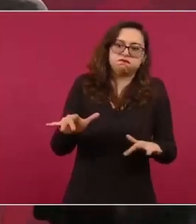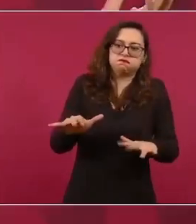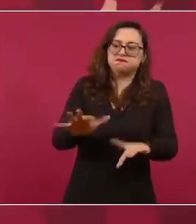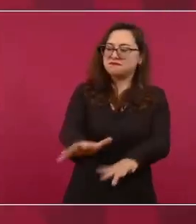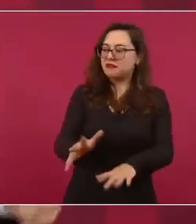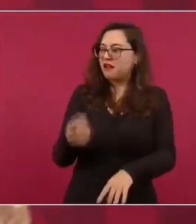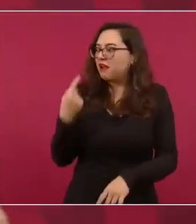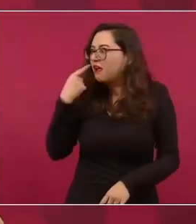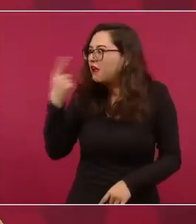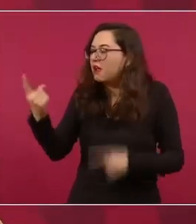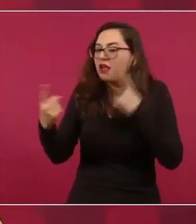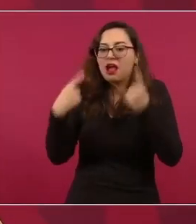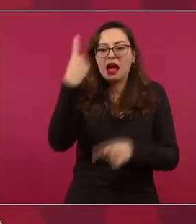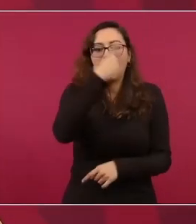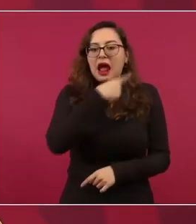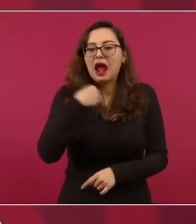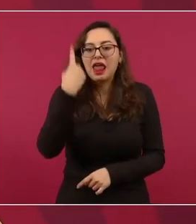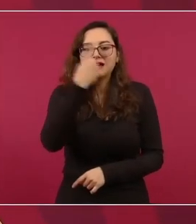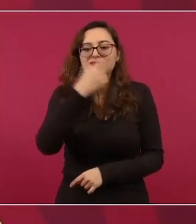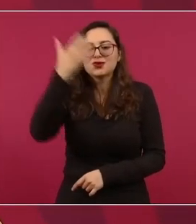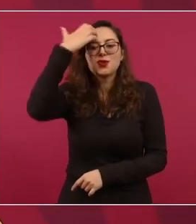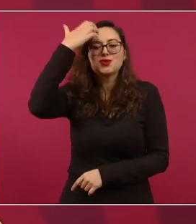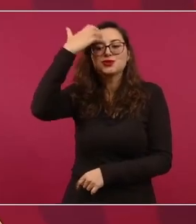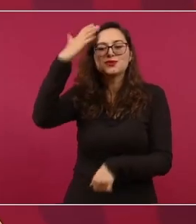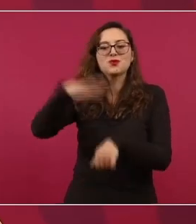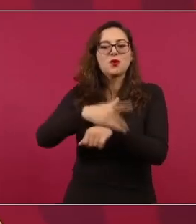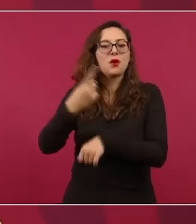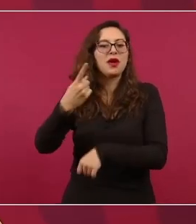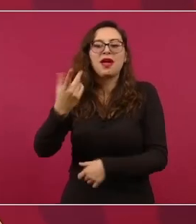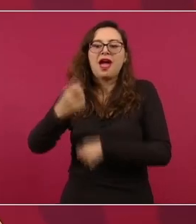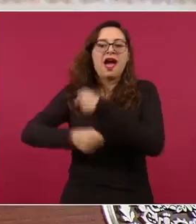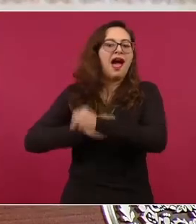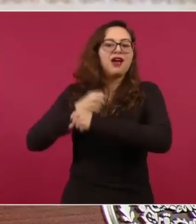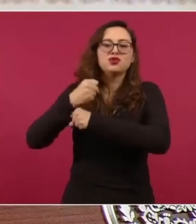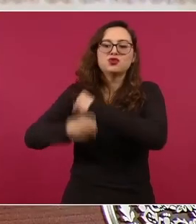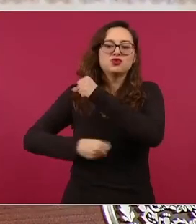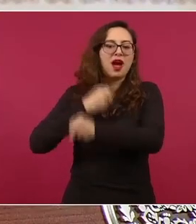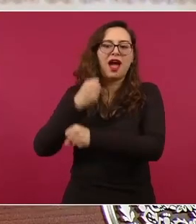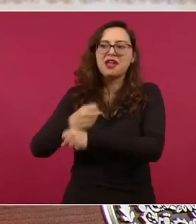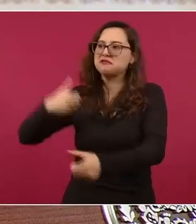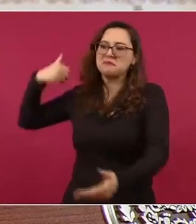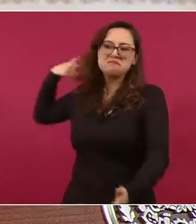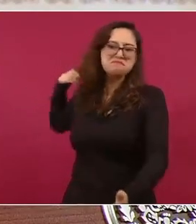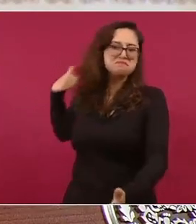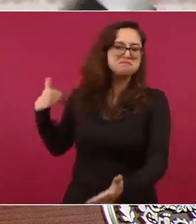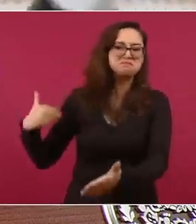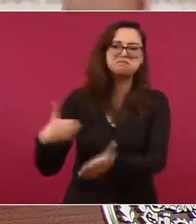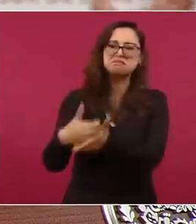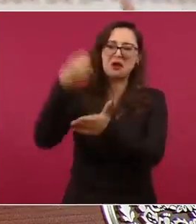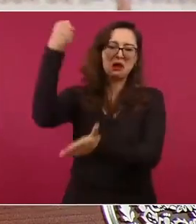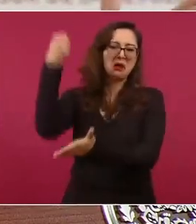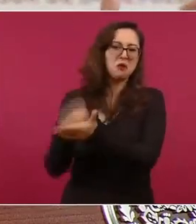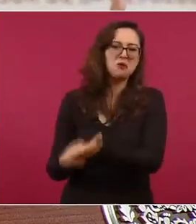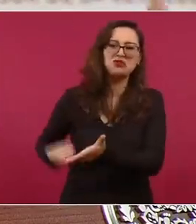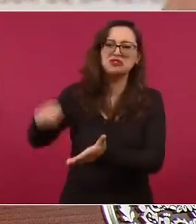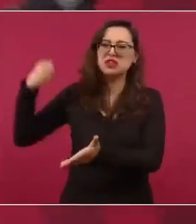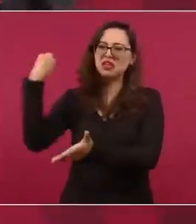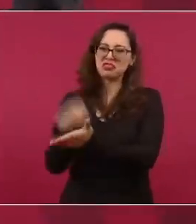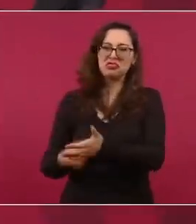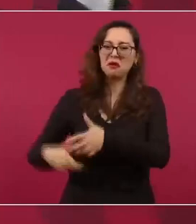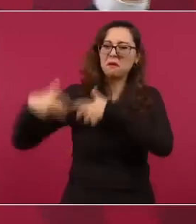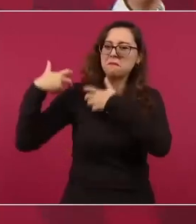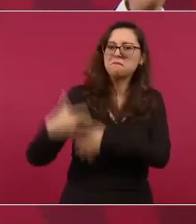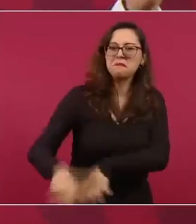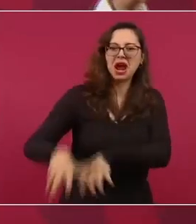de lucha, ahí se abrazan, y